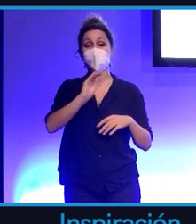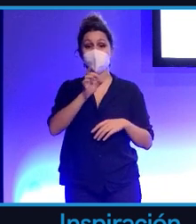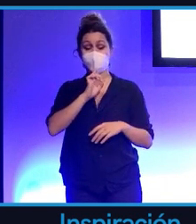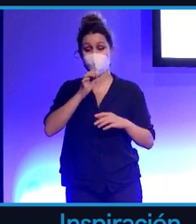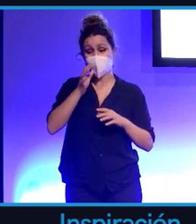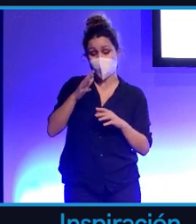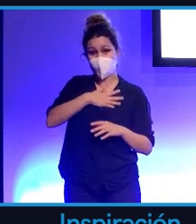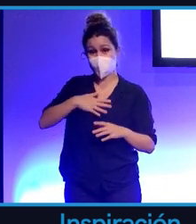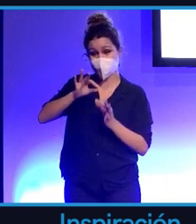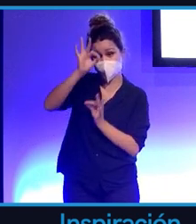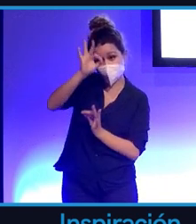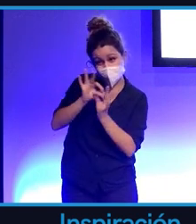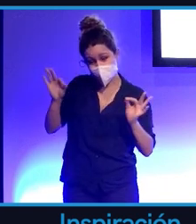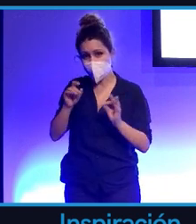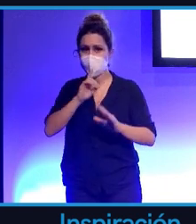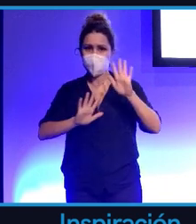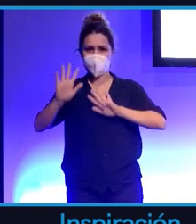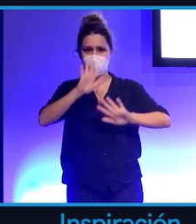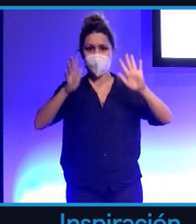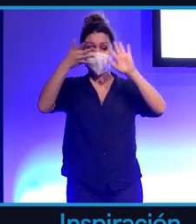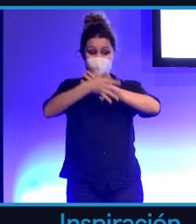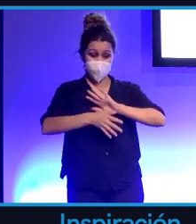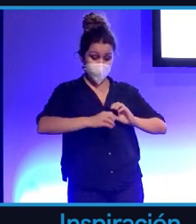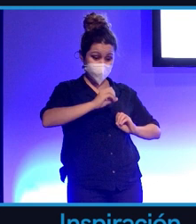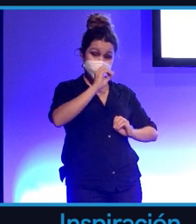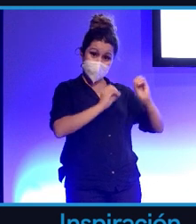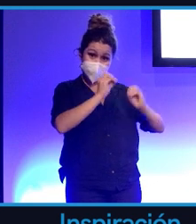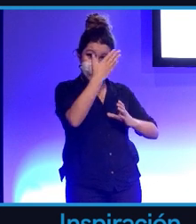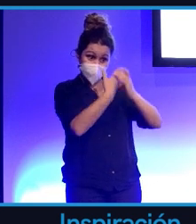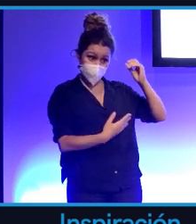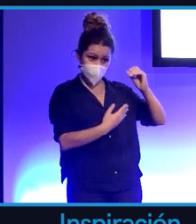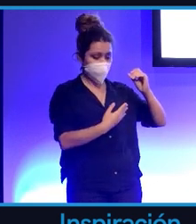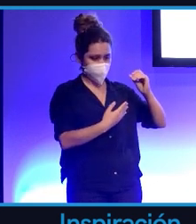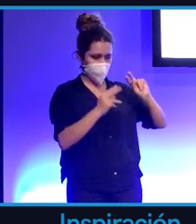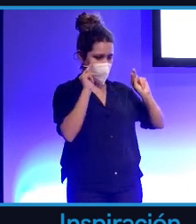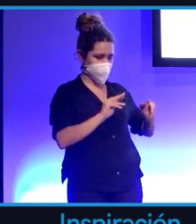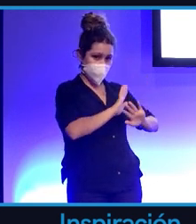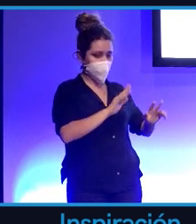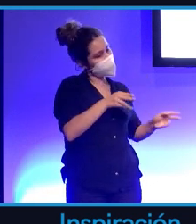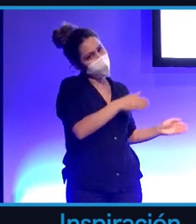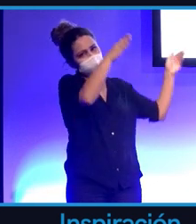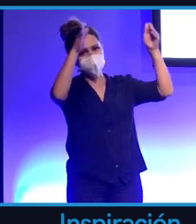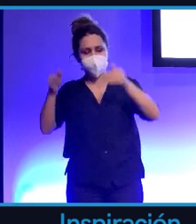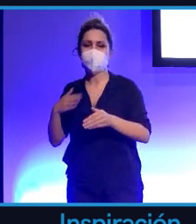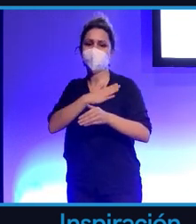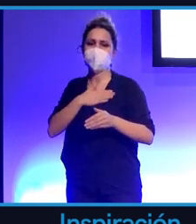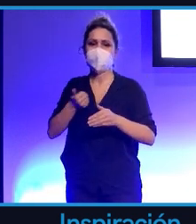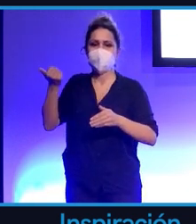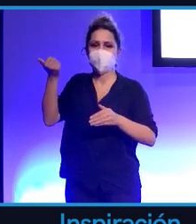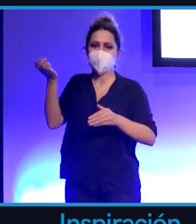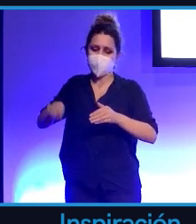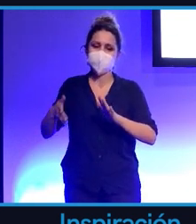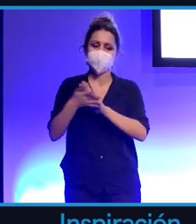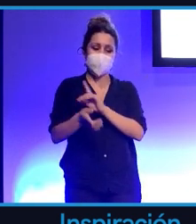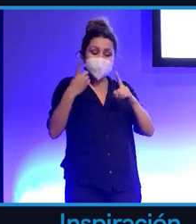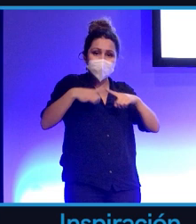medir. Pero hay que ir más allá de esa tasa de error. Hay que ver aspectos éticos, aspectos de discriminación. Hay